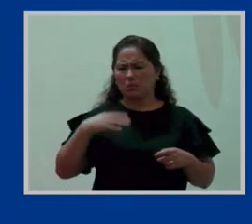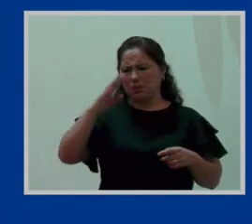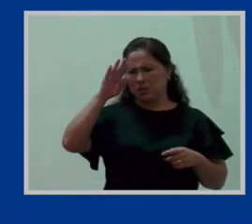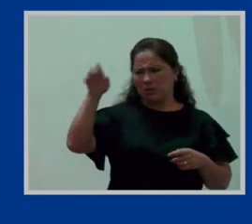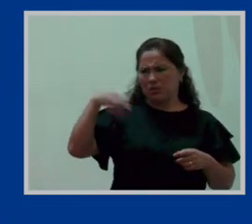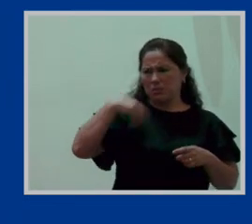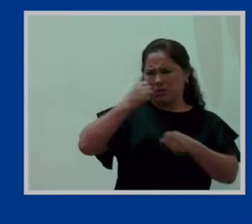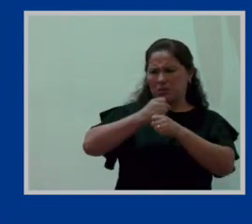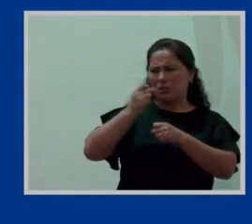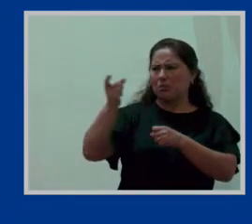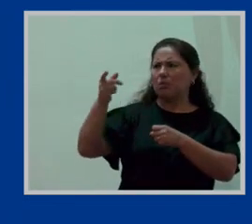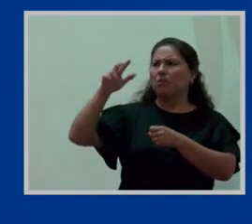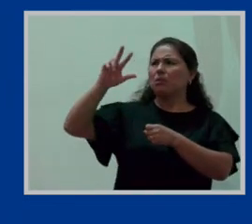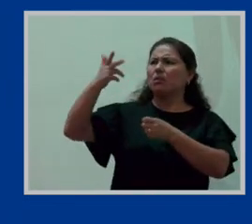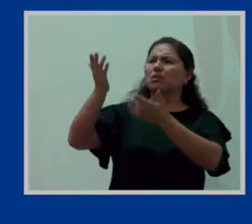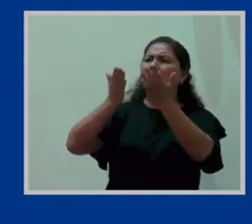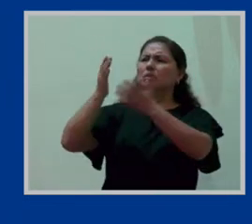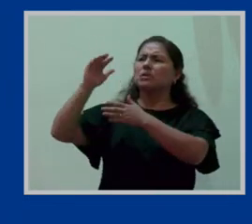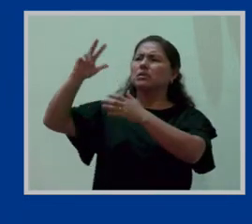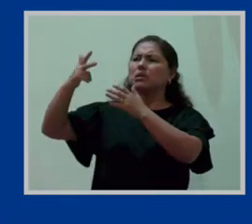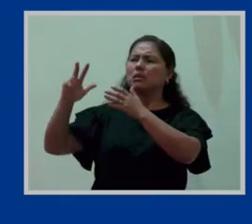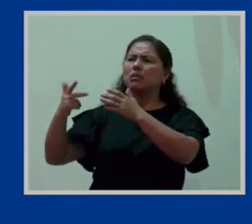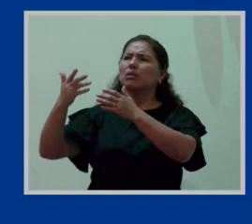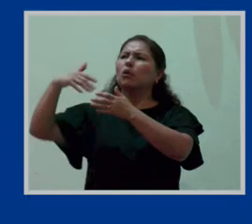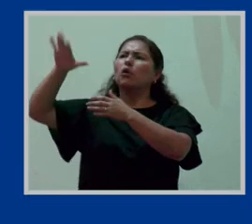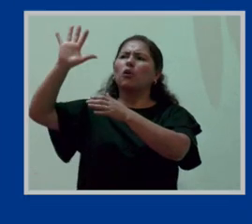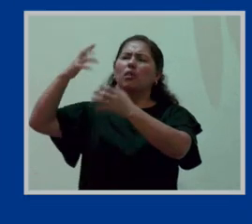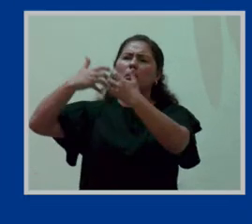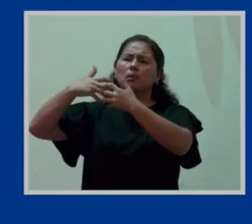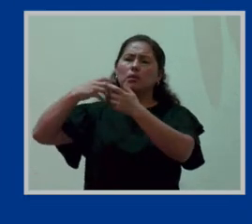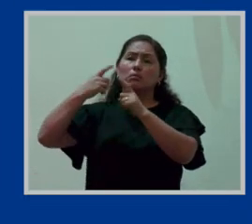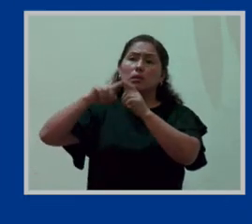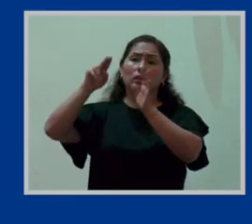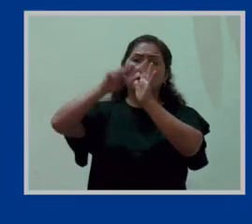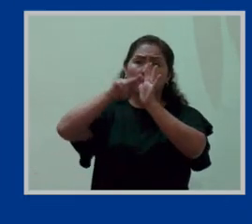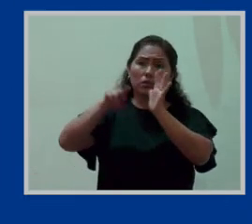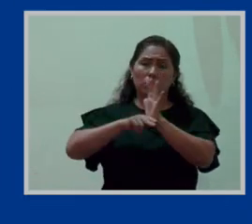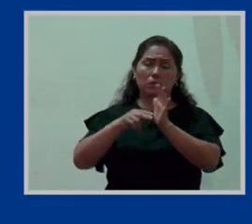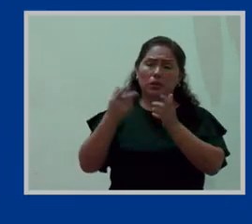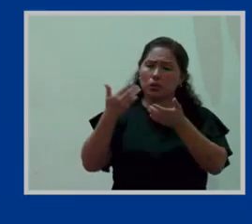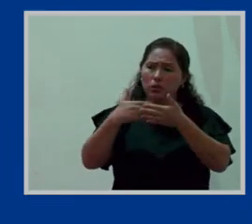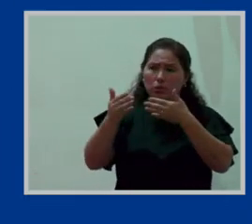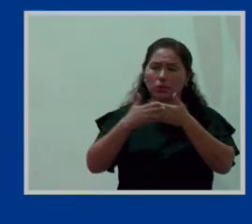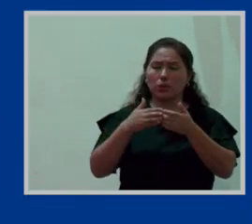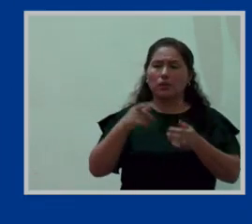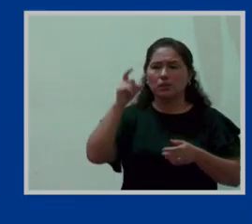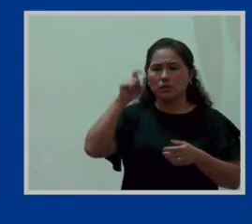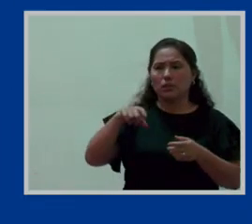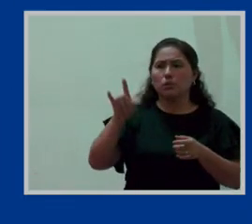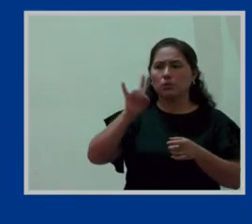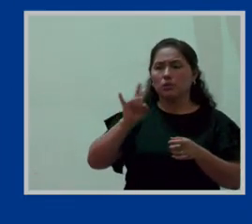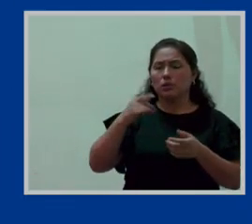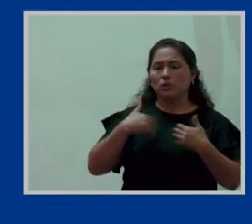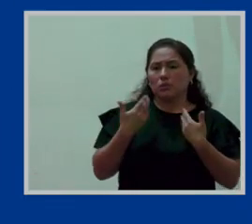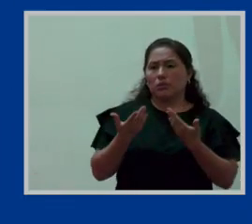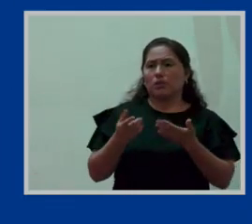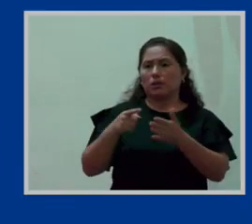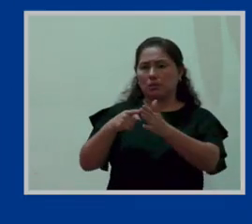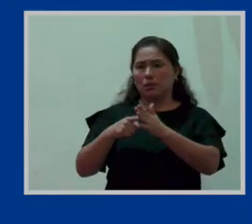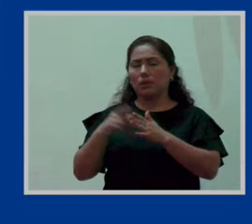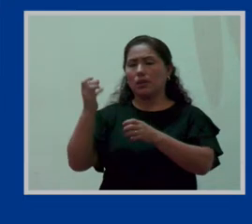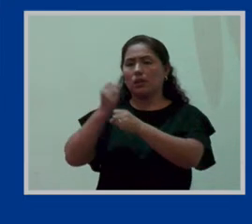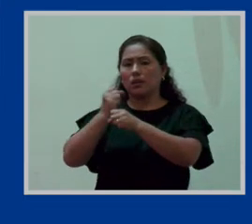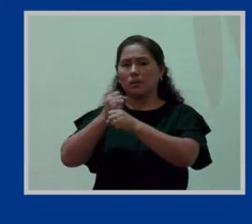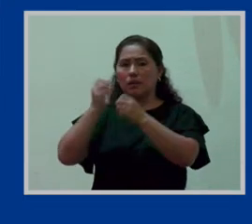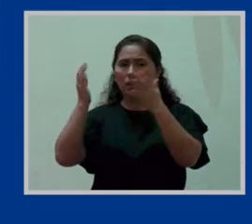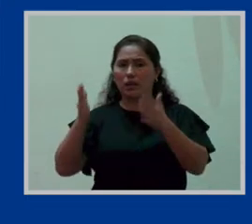servicio de terceros pero de todas maneras recuerde que la norma si bien utiliza digamos el término trabajadoras